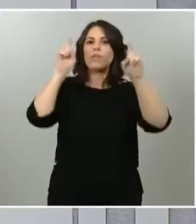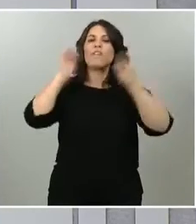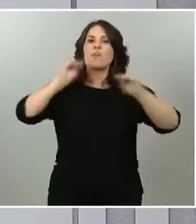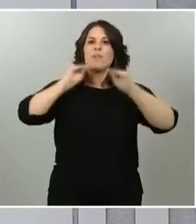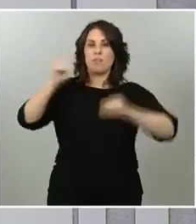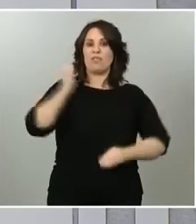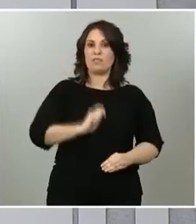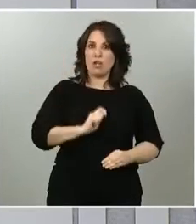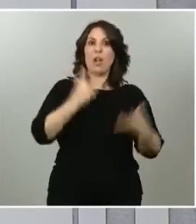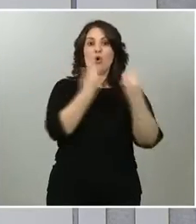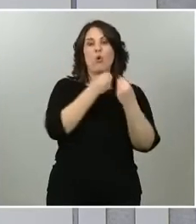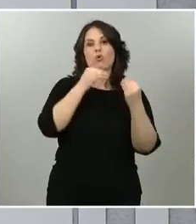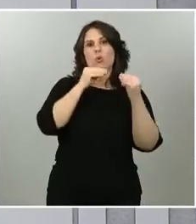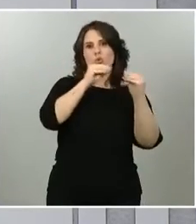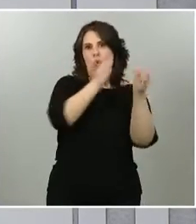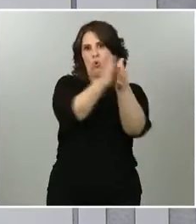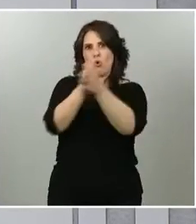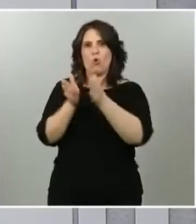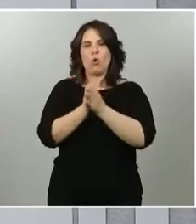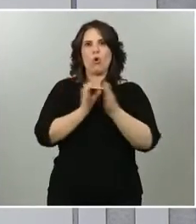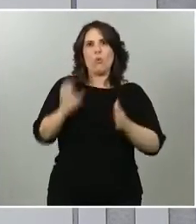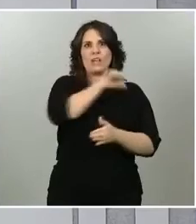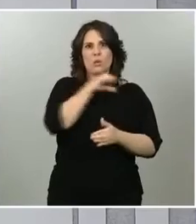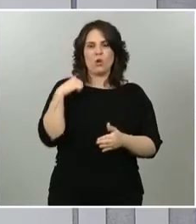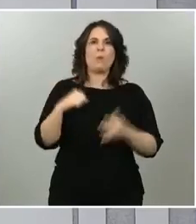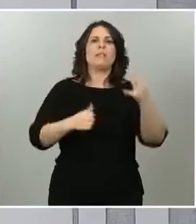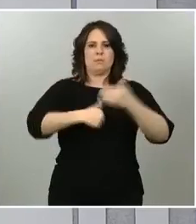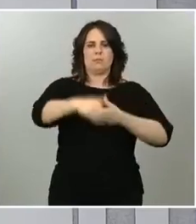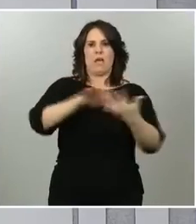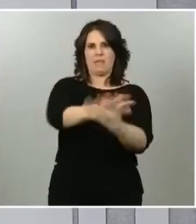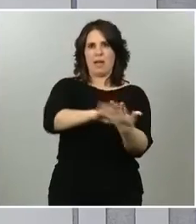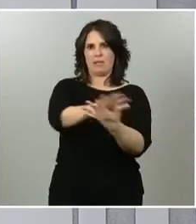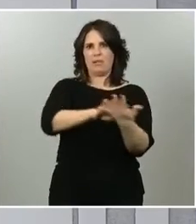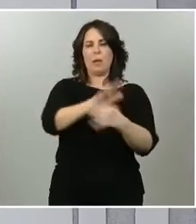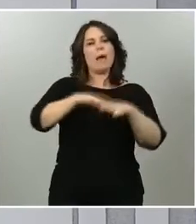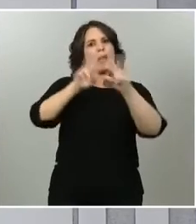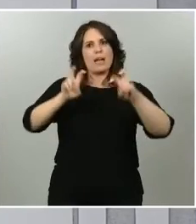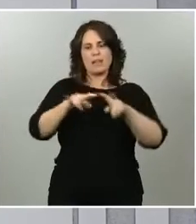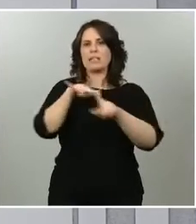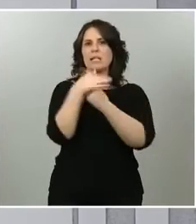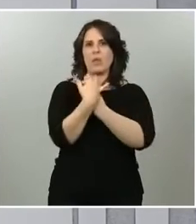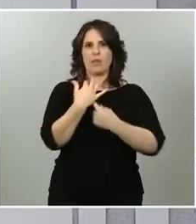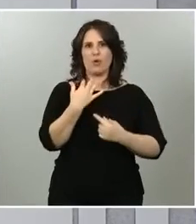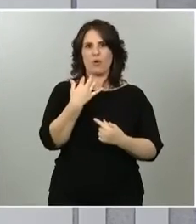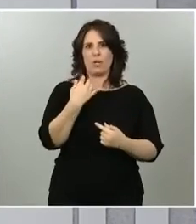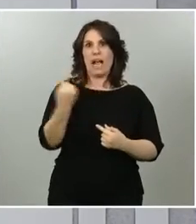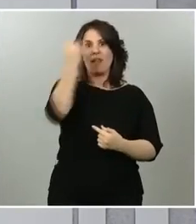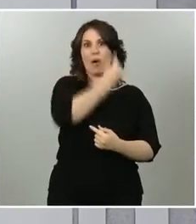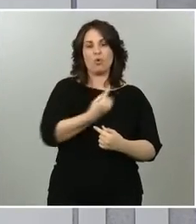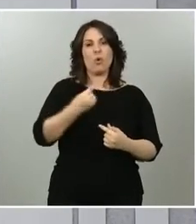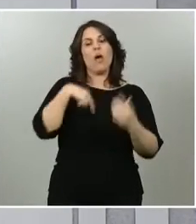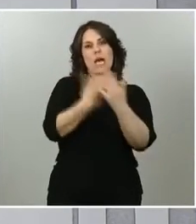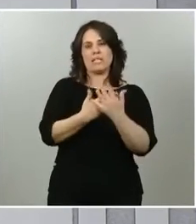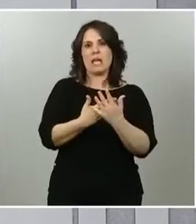con sus homólogos, en comunidades autónomas, de manera que podamos analizar la situación en cada uno de los territorios y poder llegar a una fórmula